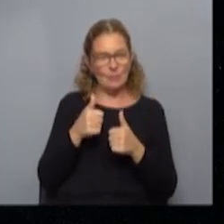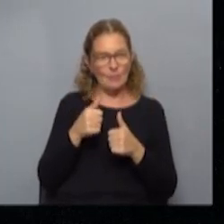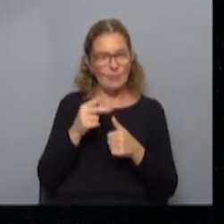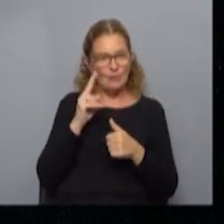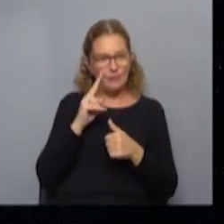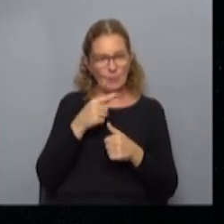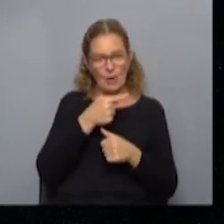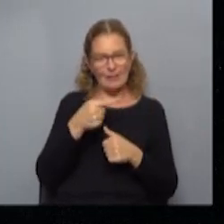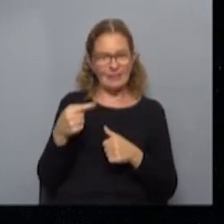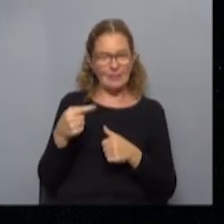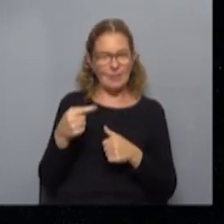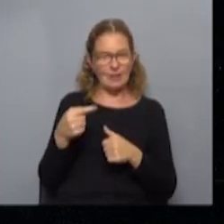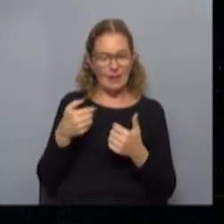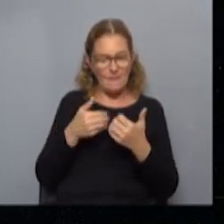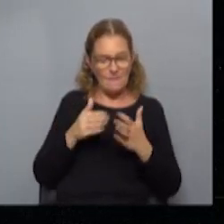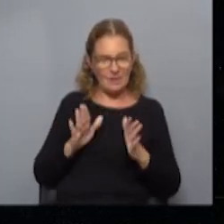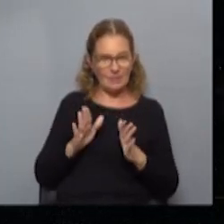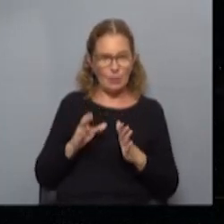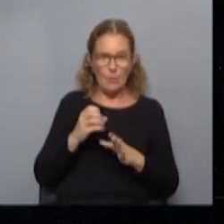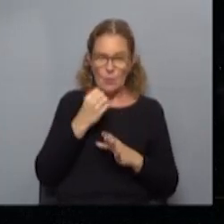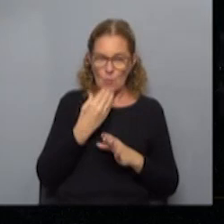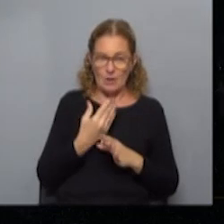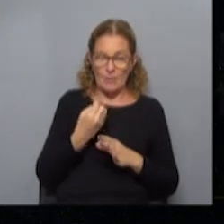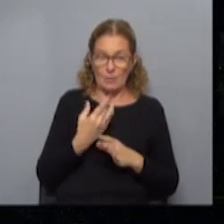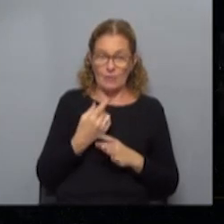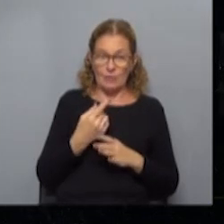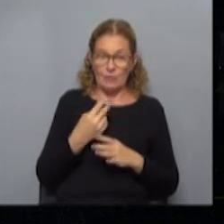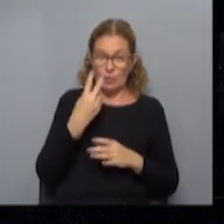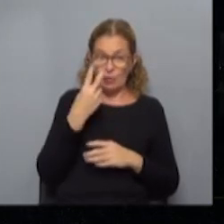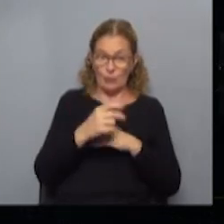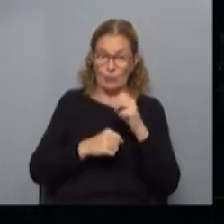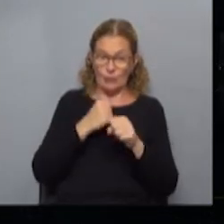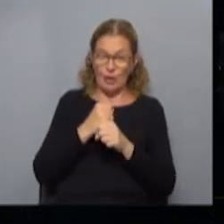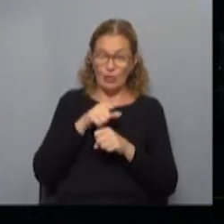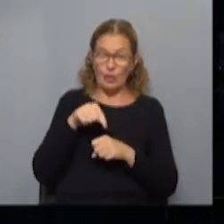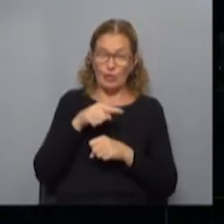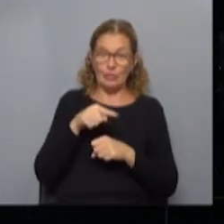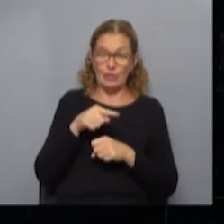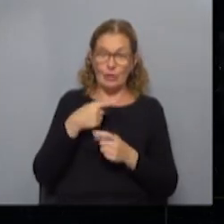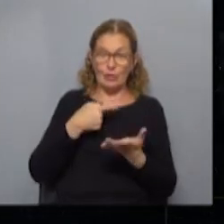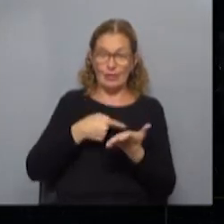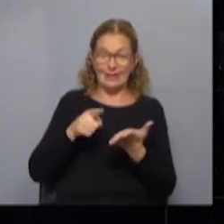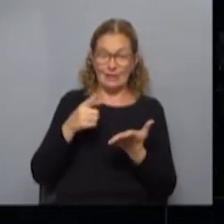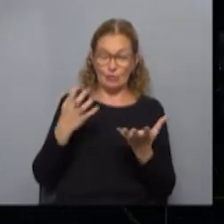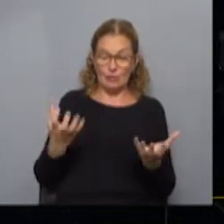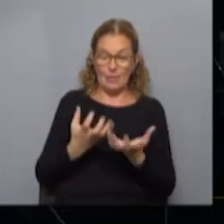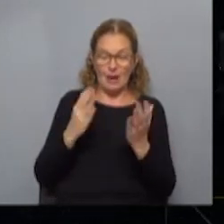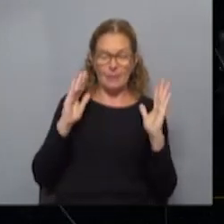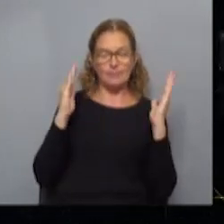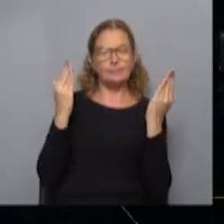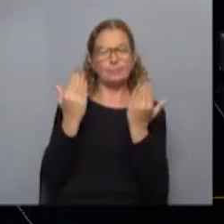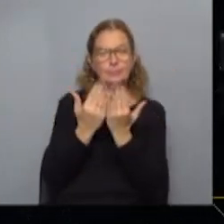catalogamos a esta semana que se inició como buena porque venimos de dos años en donde los centros termales estaban cerrados.